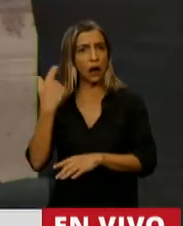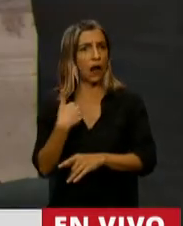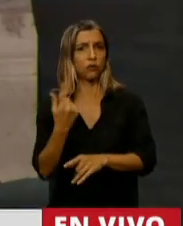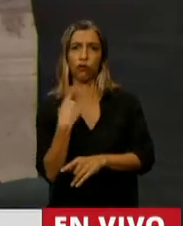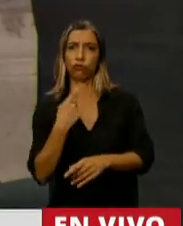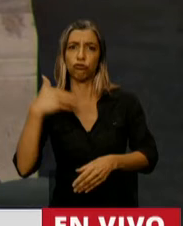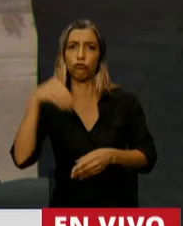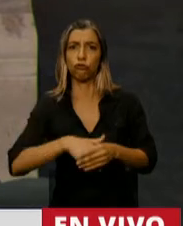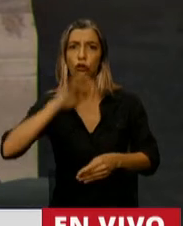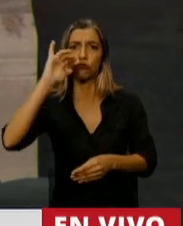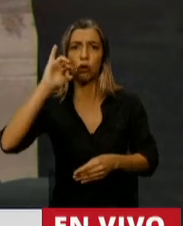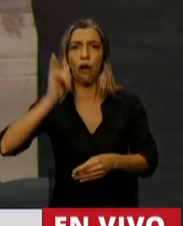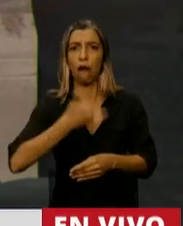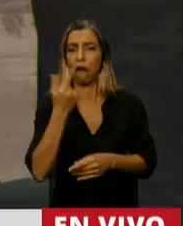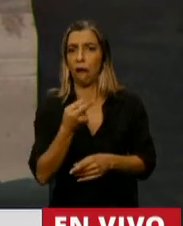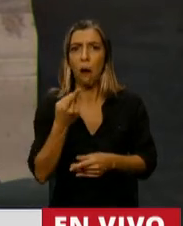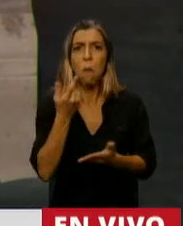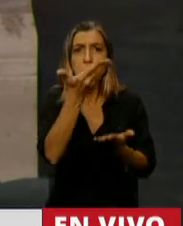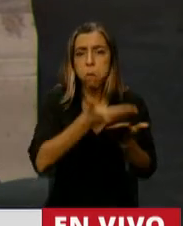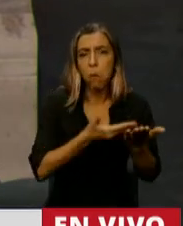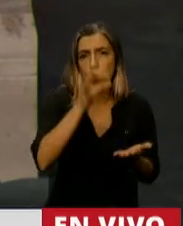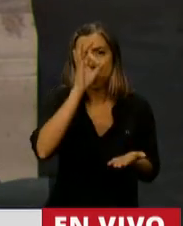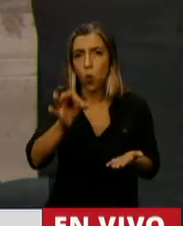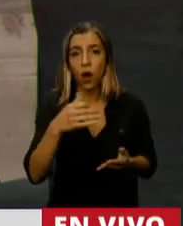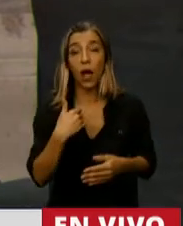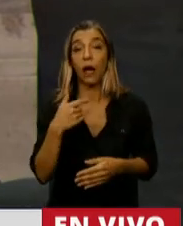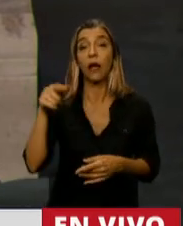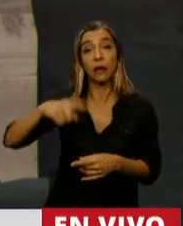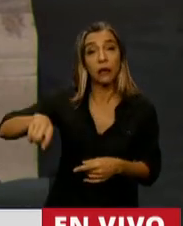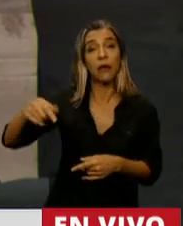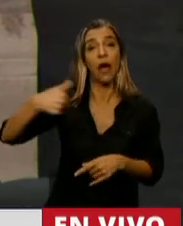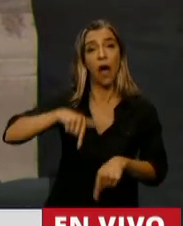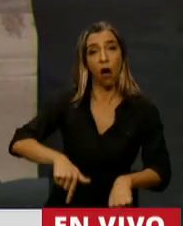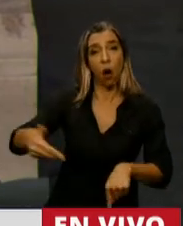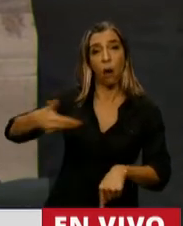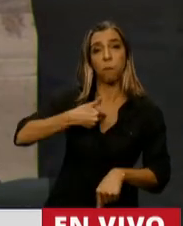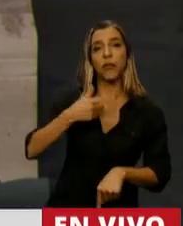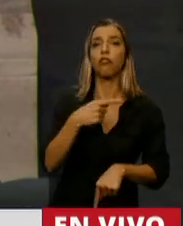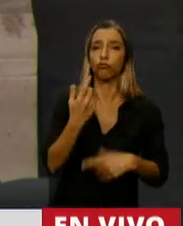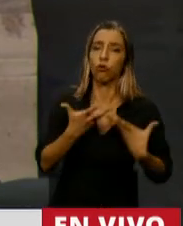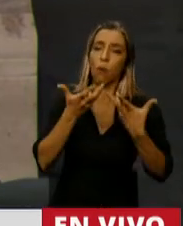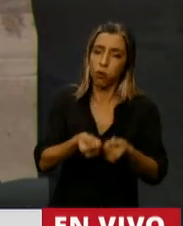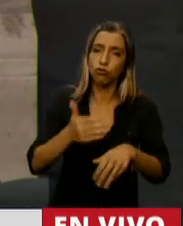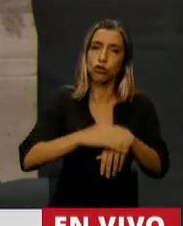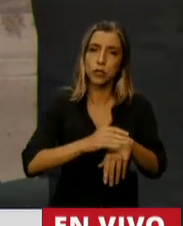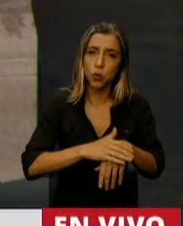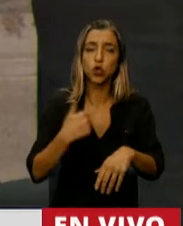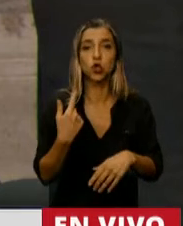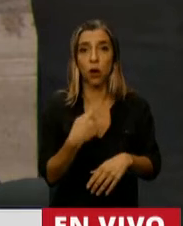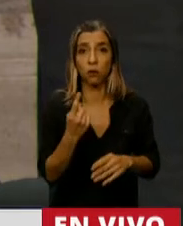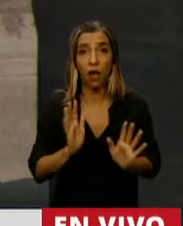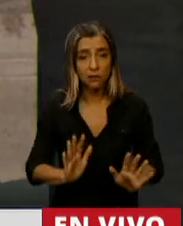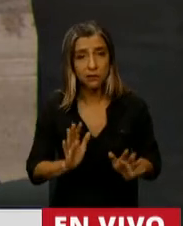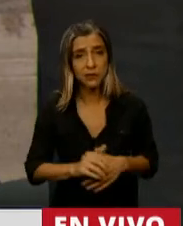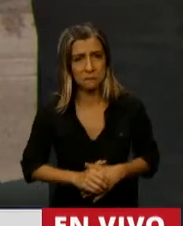discusión, la bancada oficialista nos pide a la oposición que acompañemos, que seamos una oposición responsable. El gobierno del